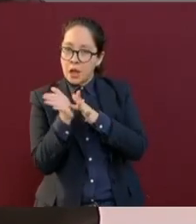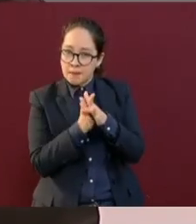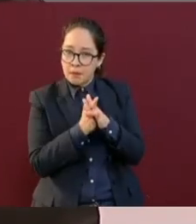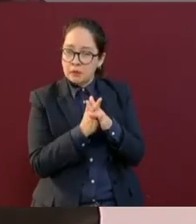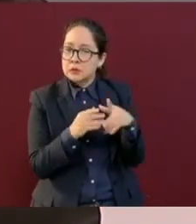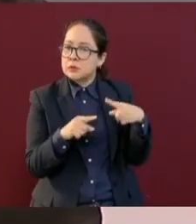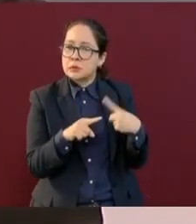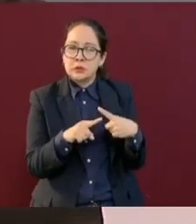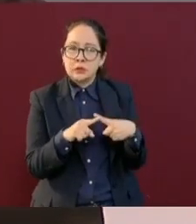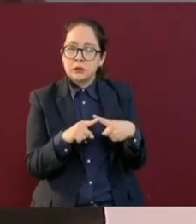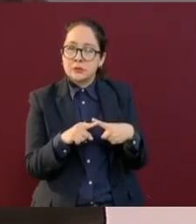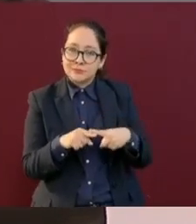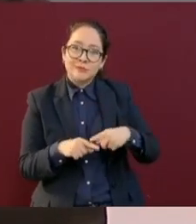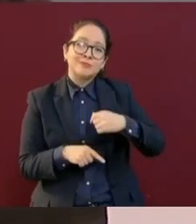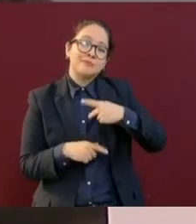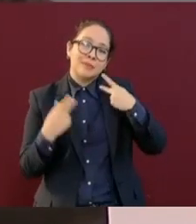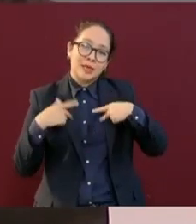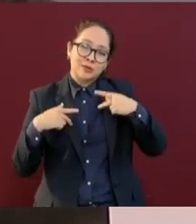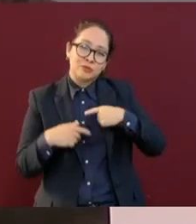los adultos mayores.